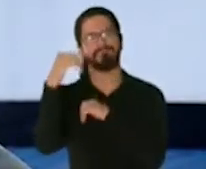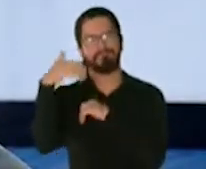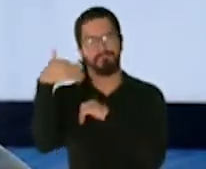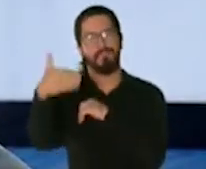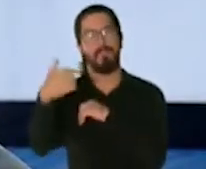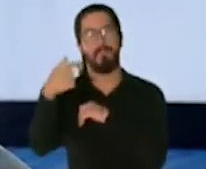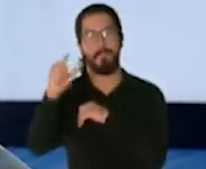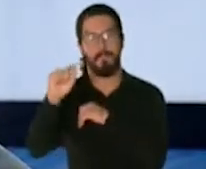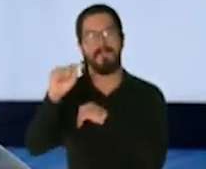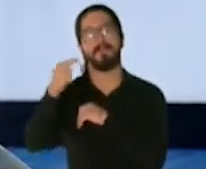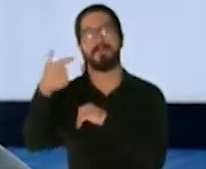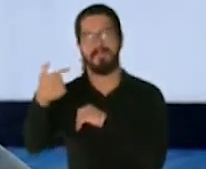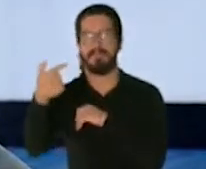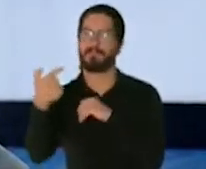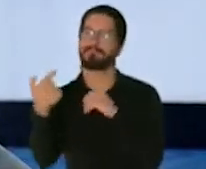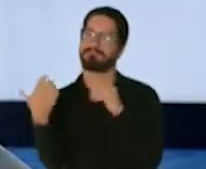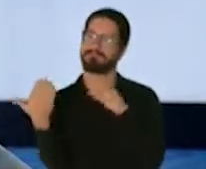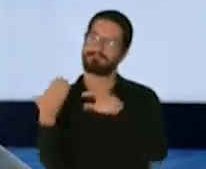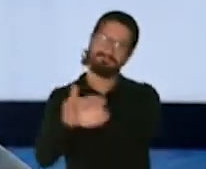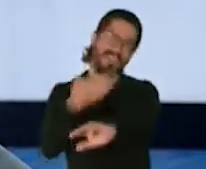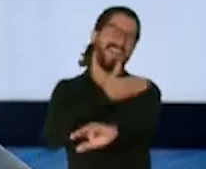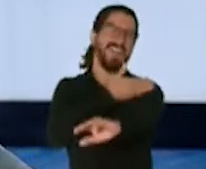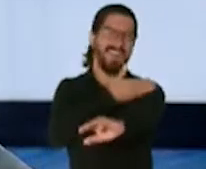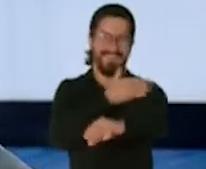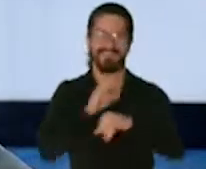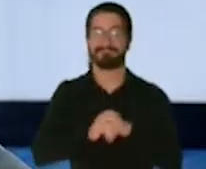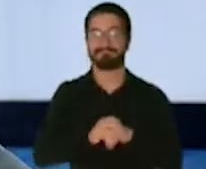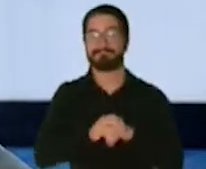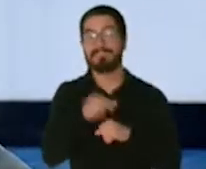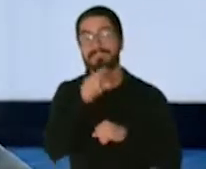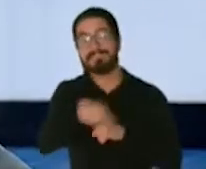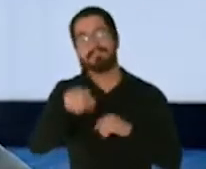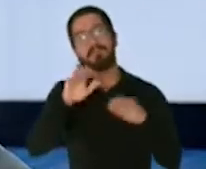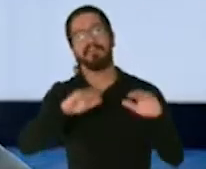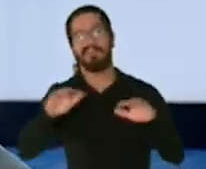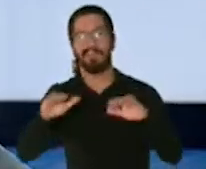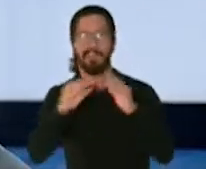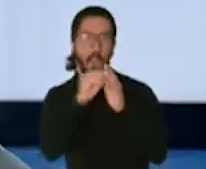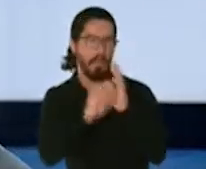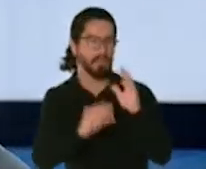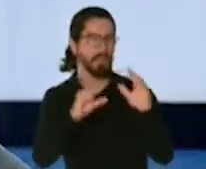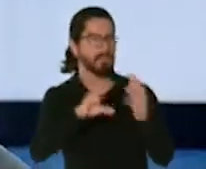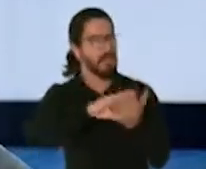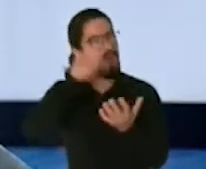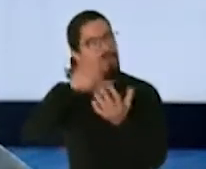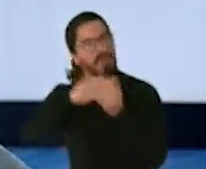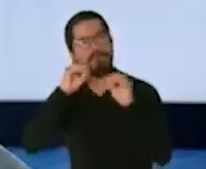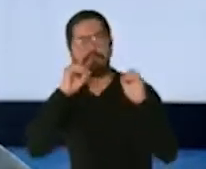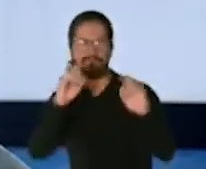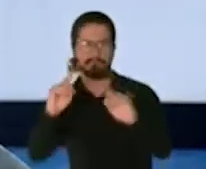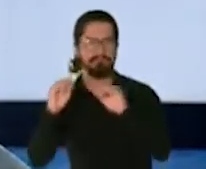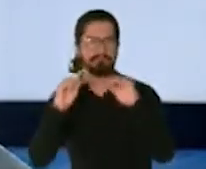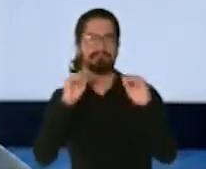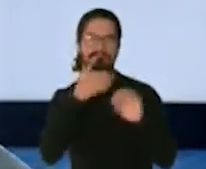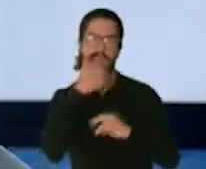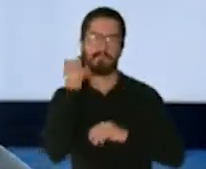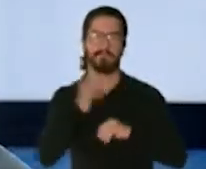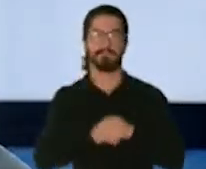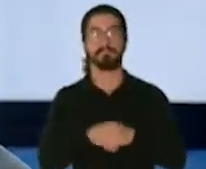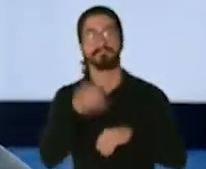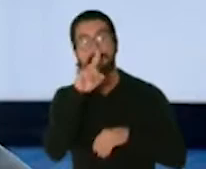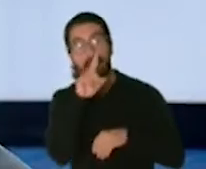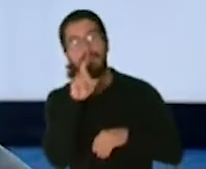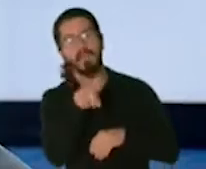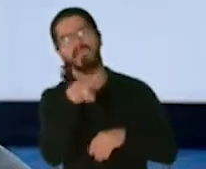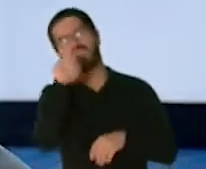estabilizar, nuestros niños van a volver a recibir el pan de la enseñanza y tendremos una mejor calidad de vida. ¿Qué necesitamos